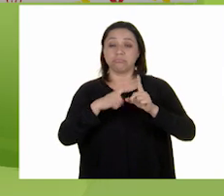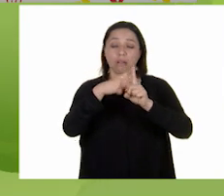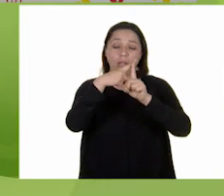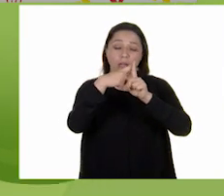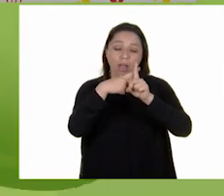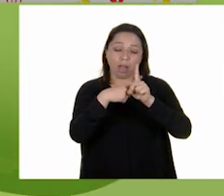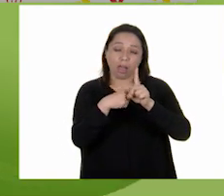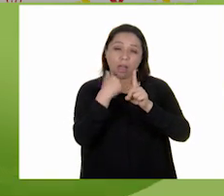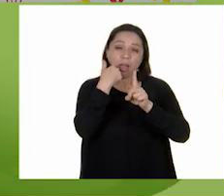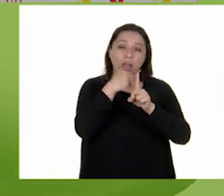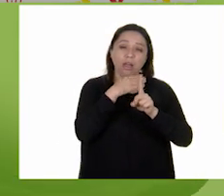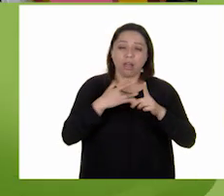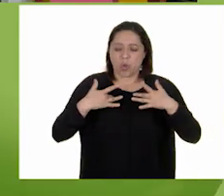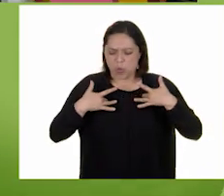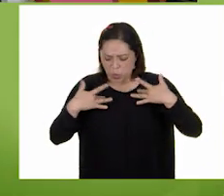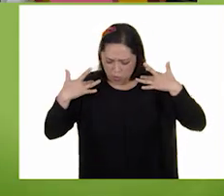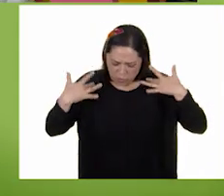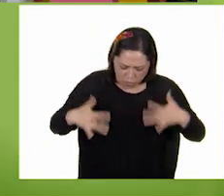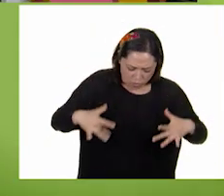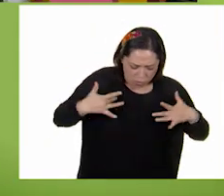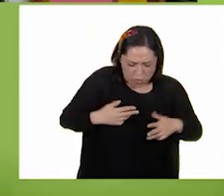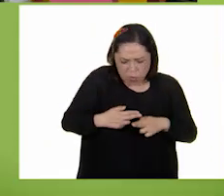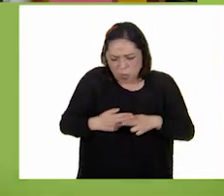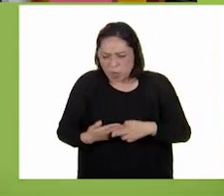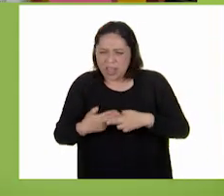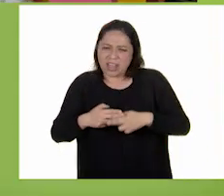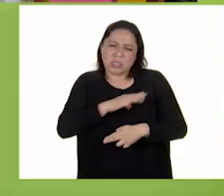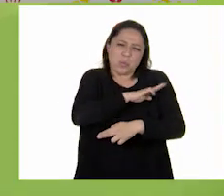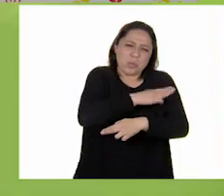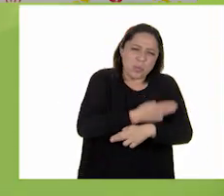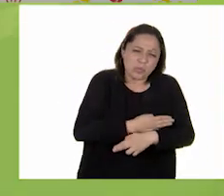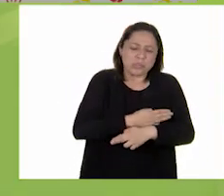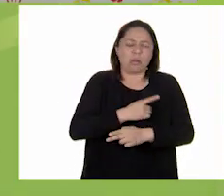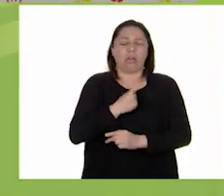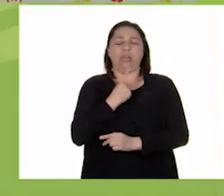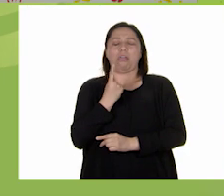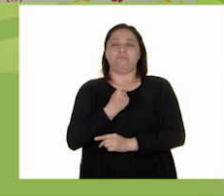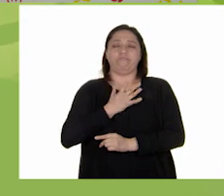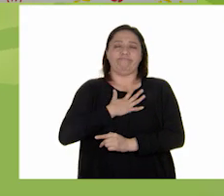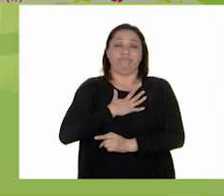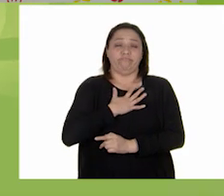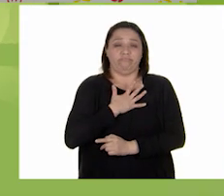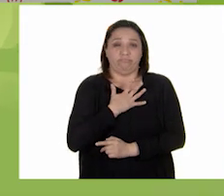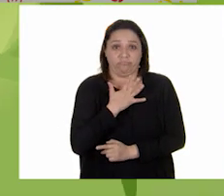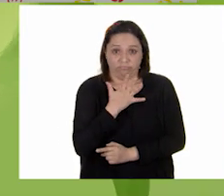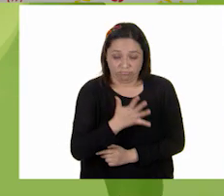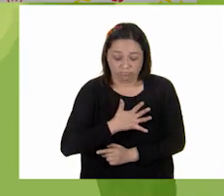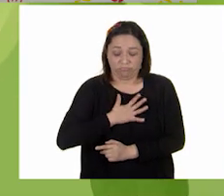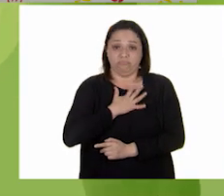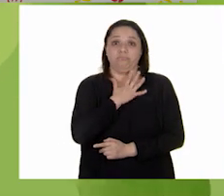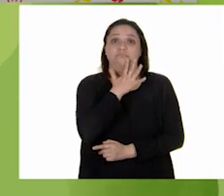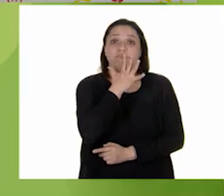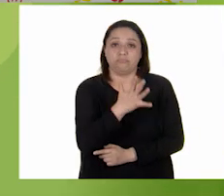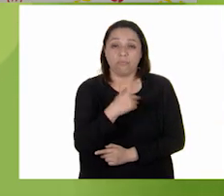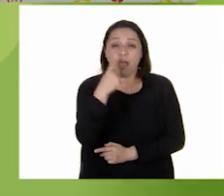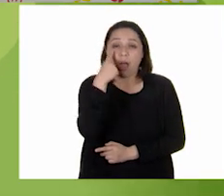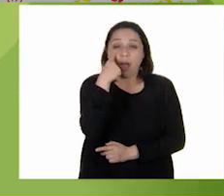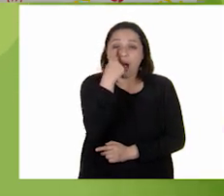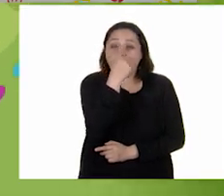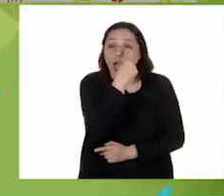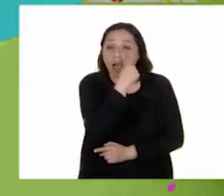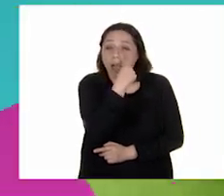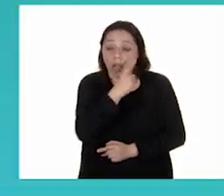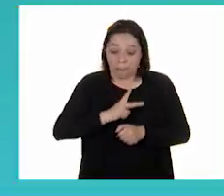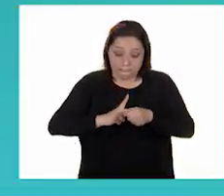el dolor muscular y articular, las náuseas, vómitos y el color de ojos y de piel